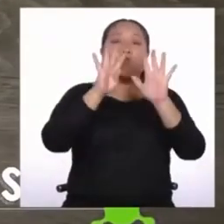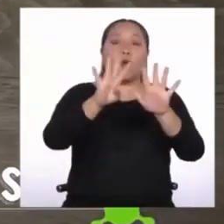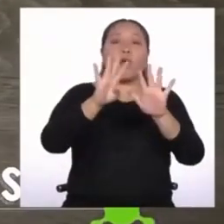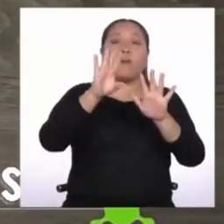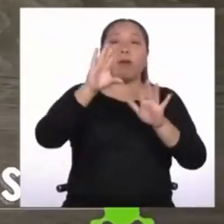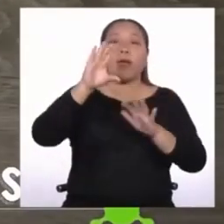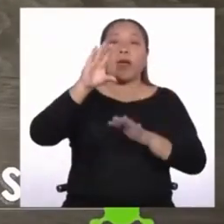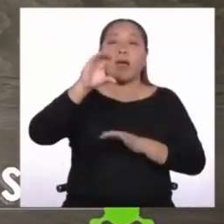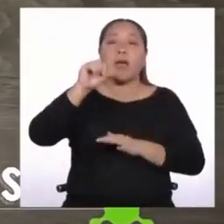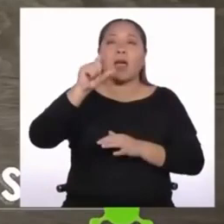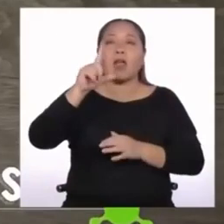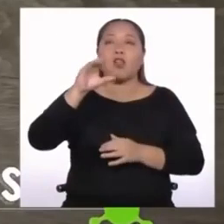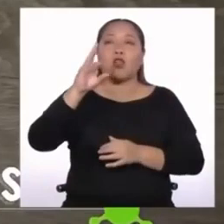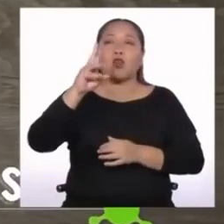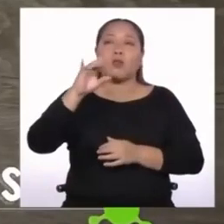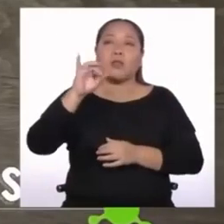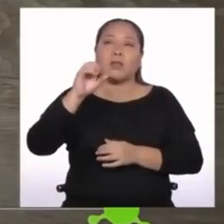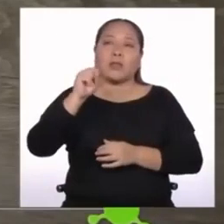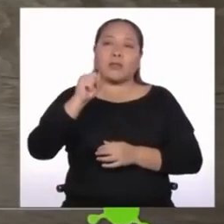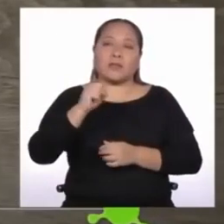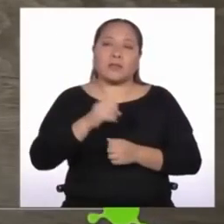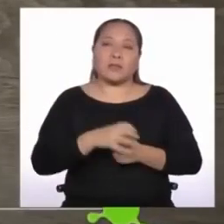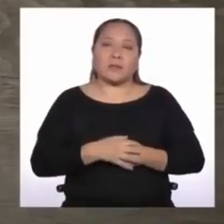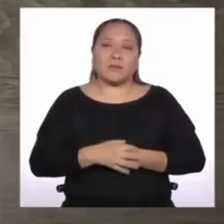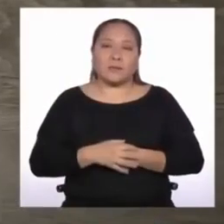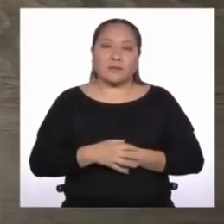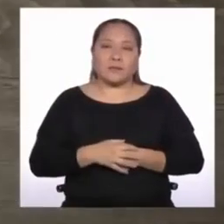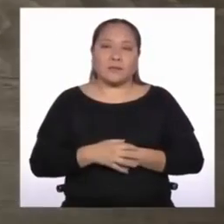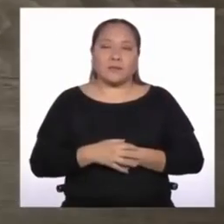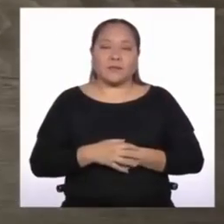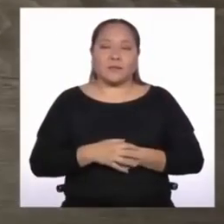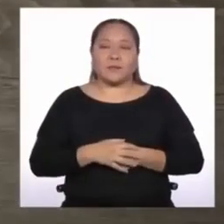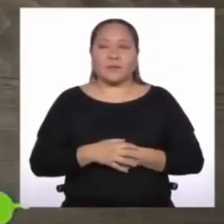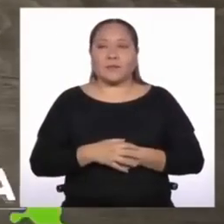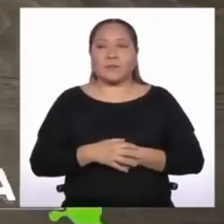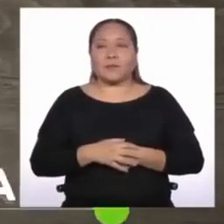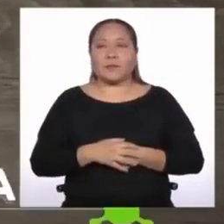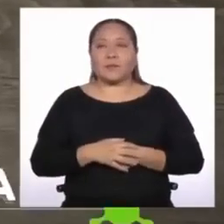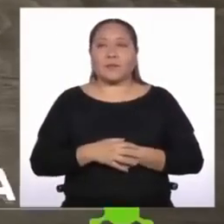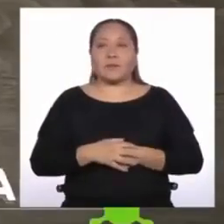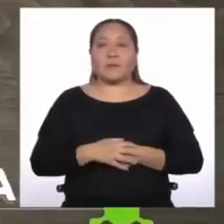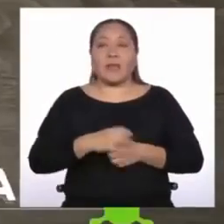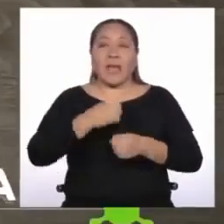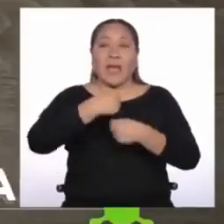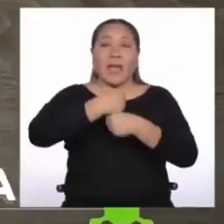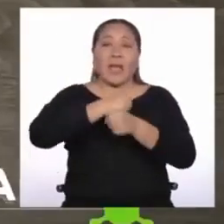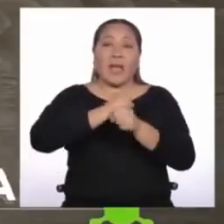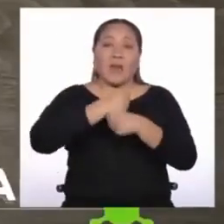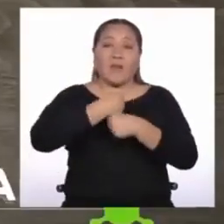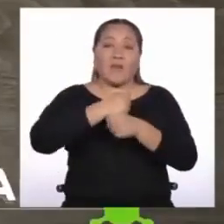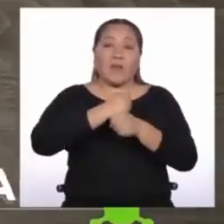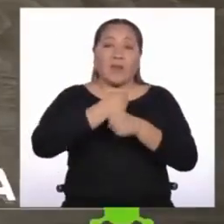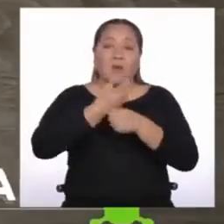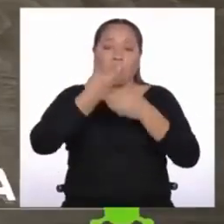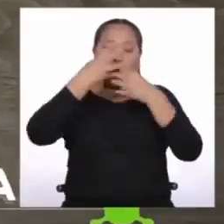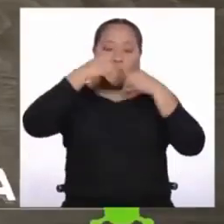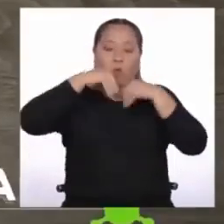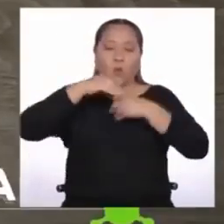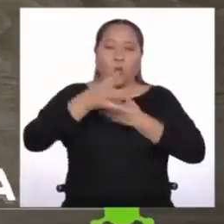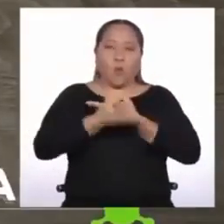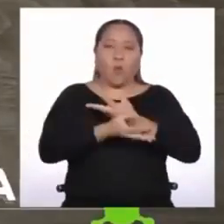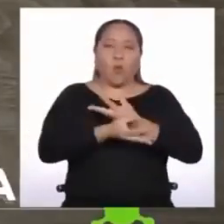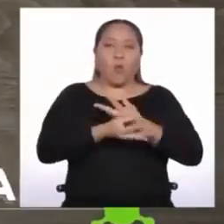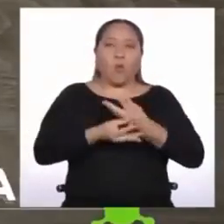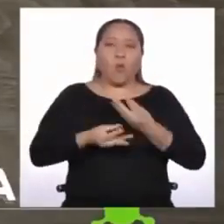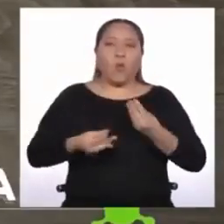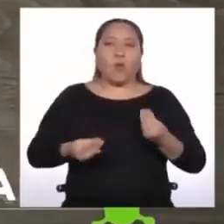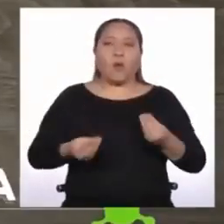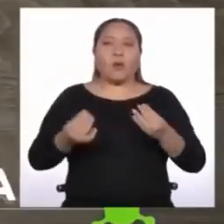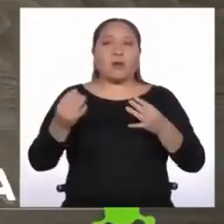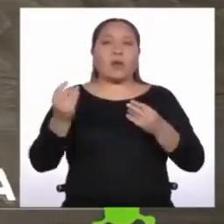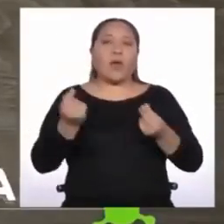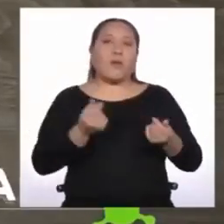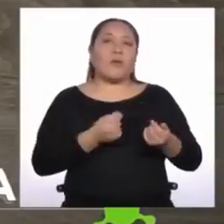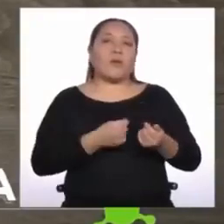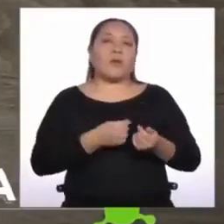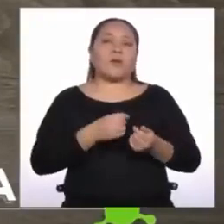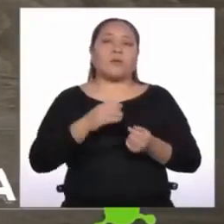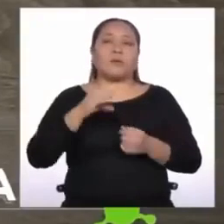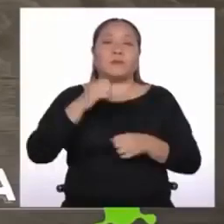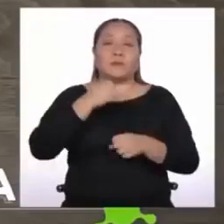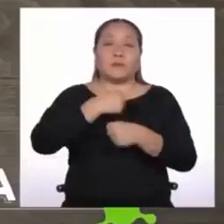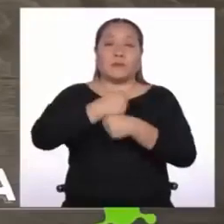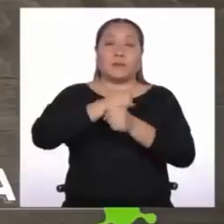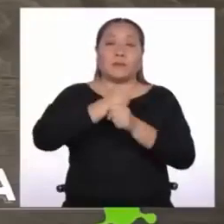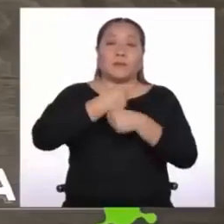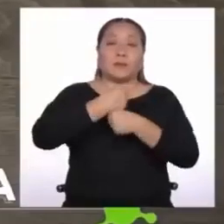en lugar de las 4 que nos dan las proteínas y los carbohidratos. El café, al ser líquido, se absorbe más rápido y la cafeína